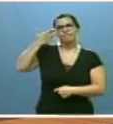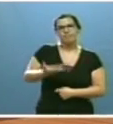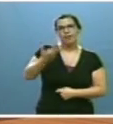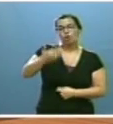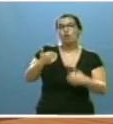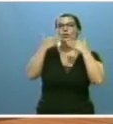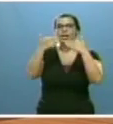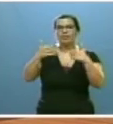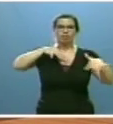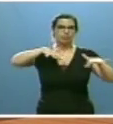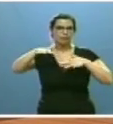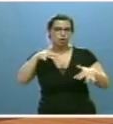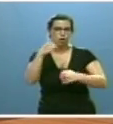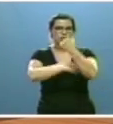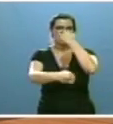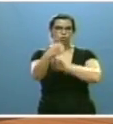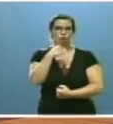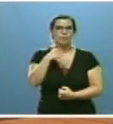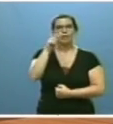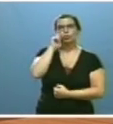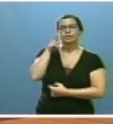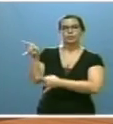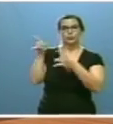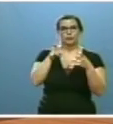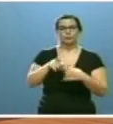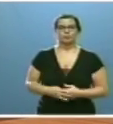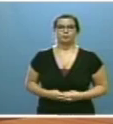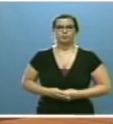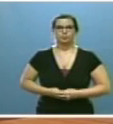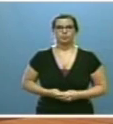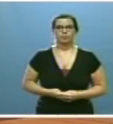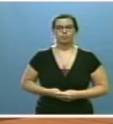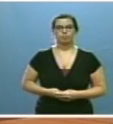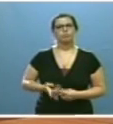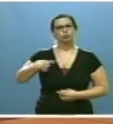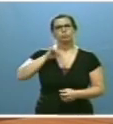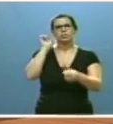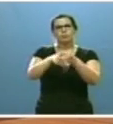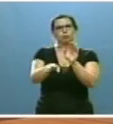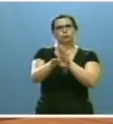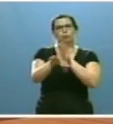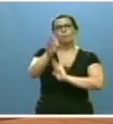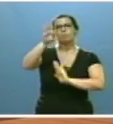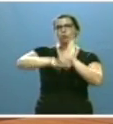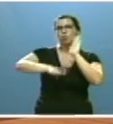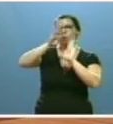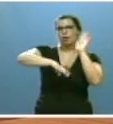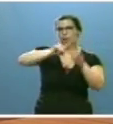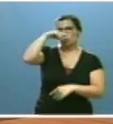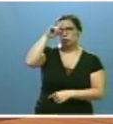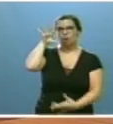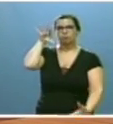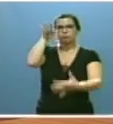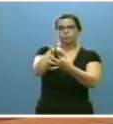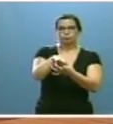de dinamización económica y turística. Seguiremos participando en los programas culturales relacionados con las